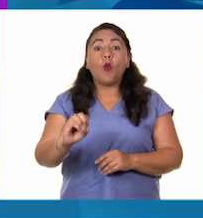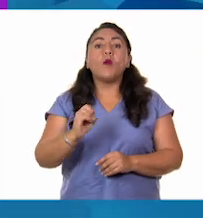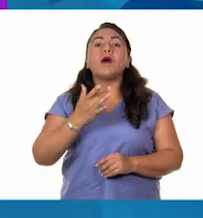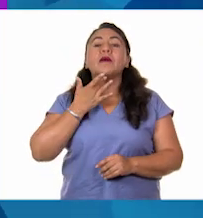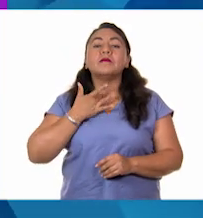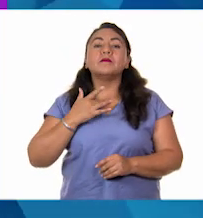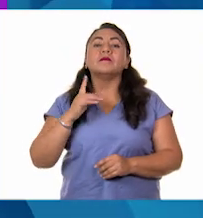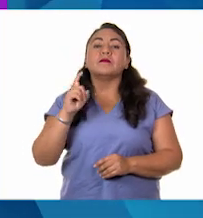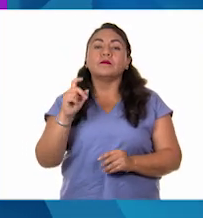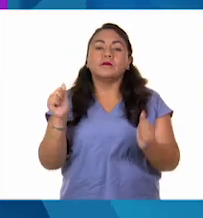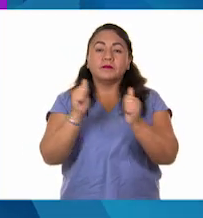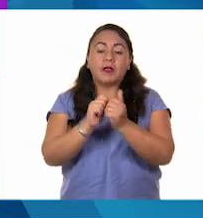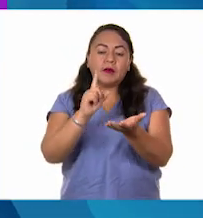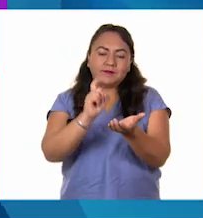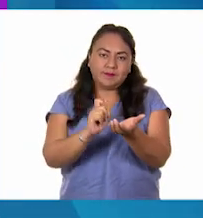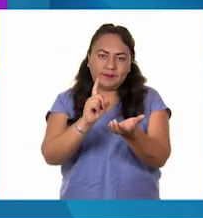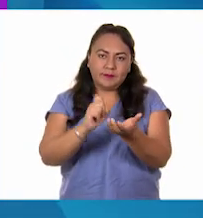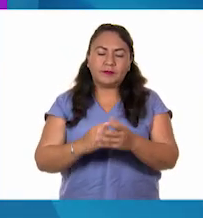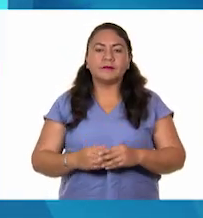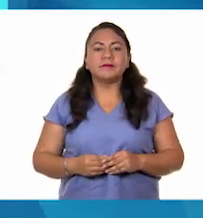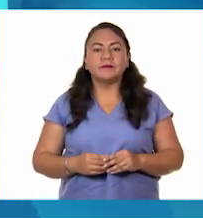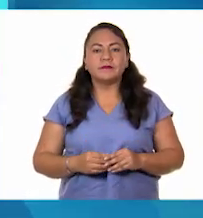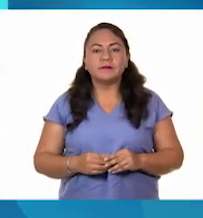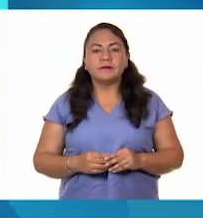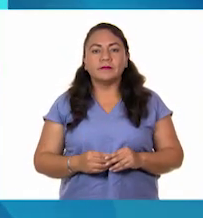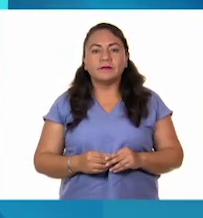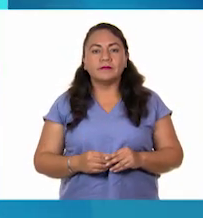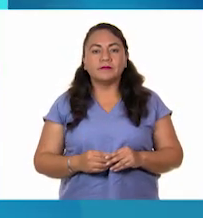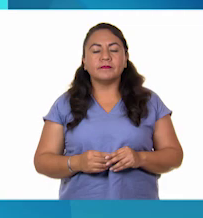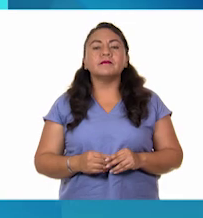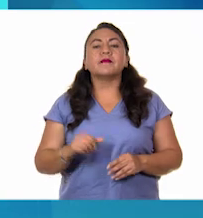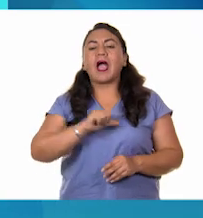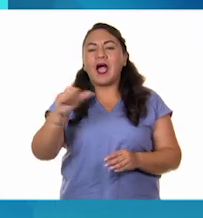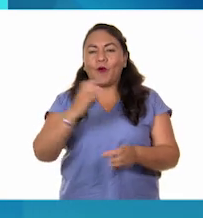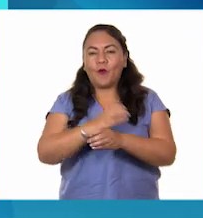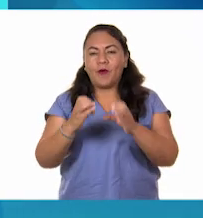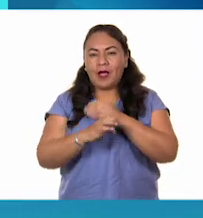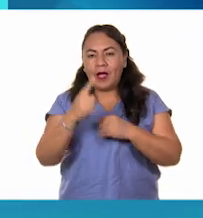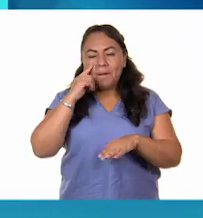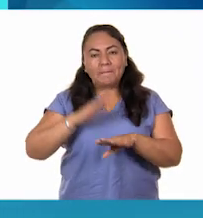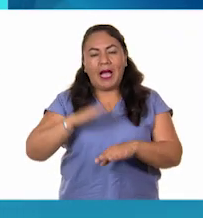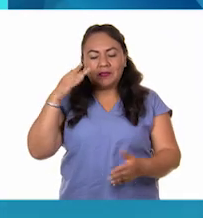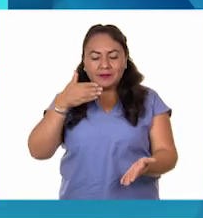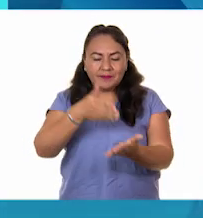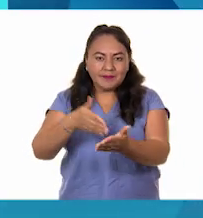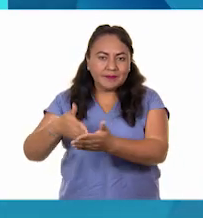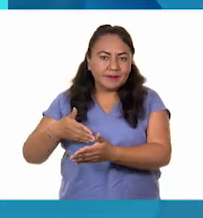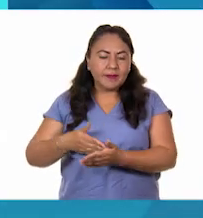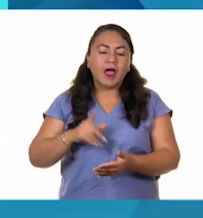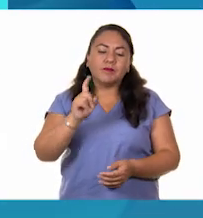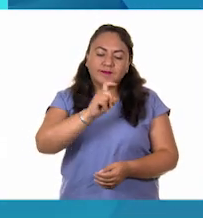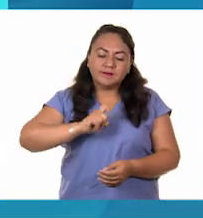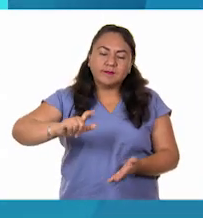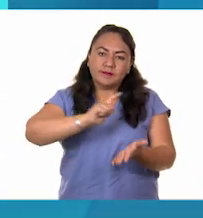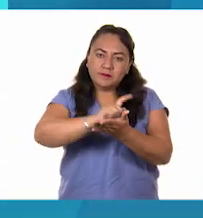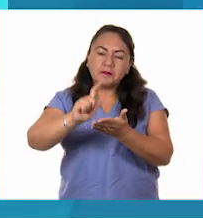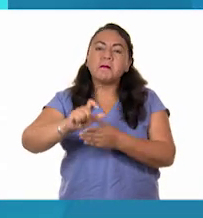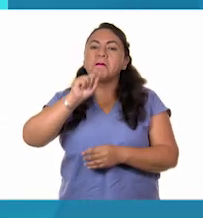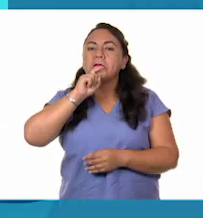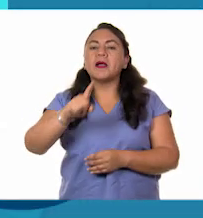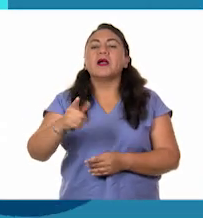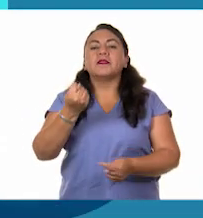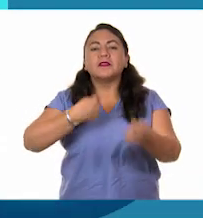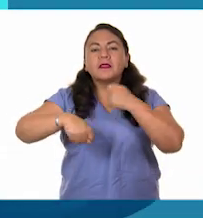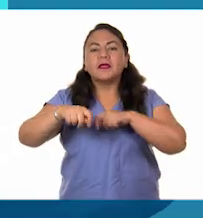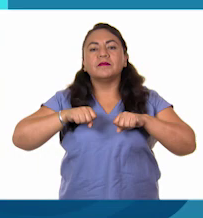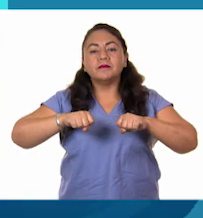desinfectante a base de agua y alcohol. Desinfecta las superficies de los objetos que más utilizas. También las